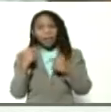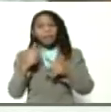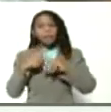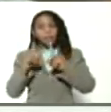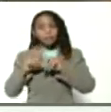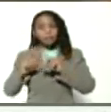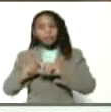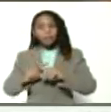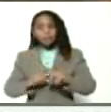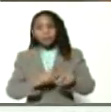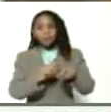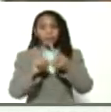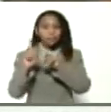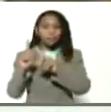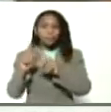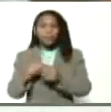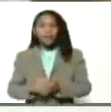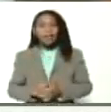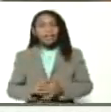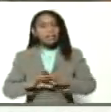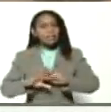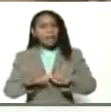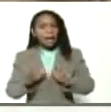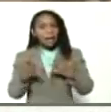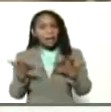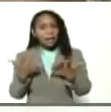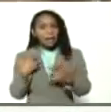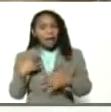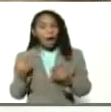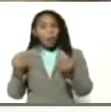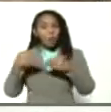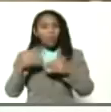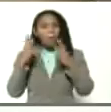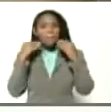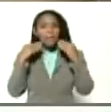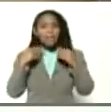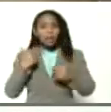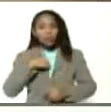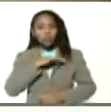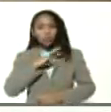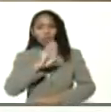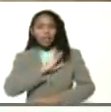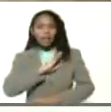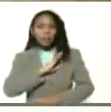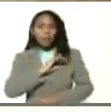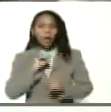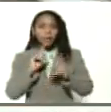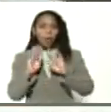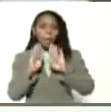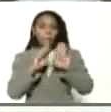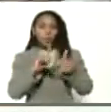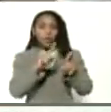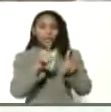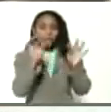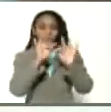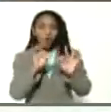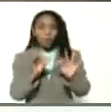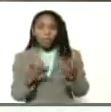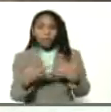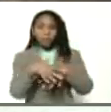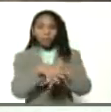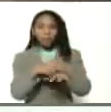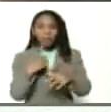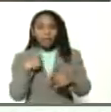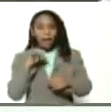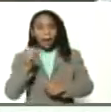nubia ya que de acuerdo a la experiencia que hemos tenido son las que nos aporta este mestizaje el